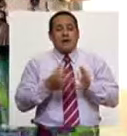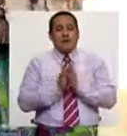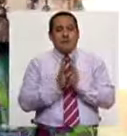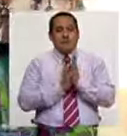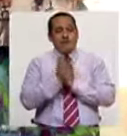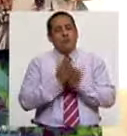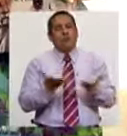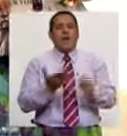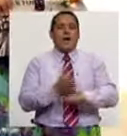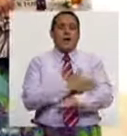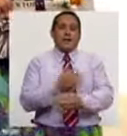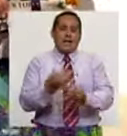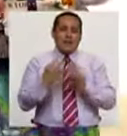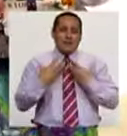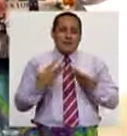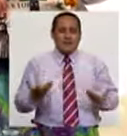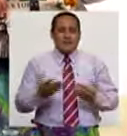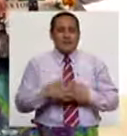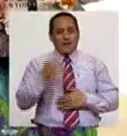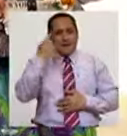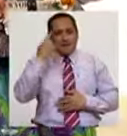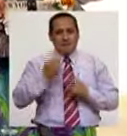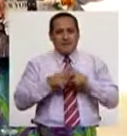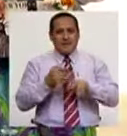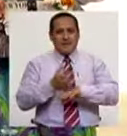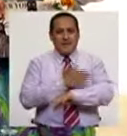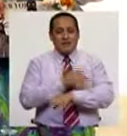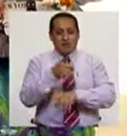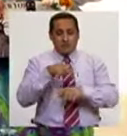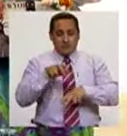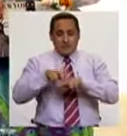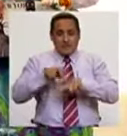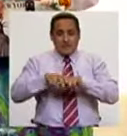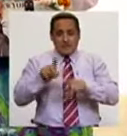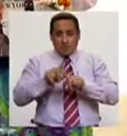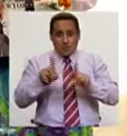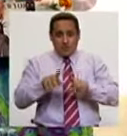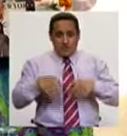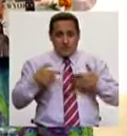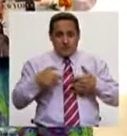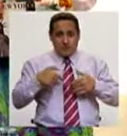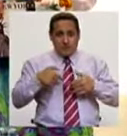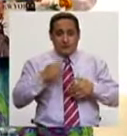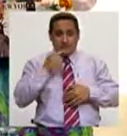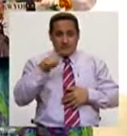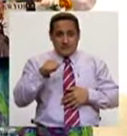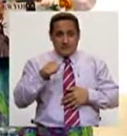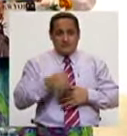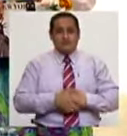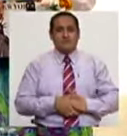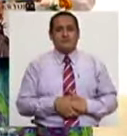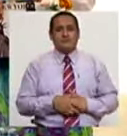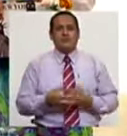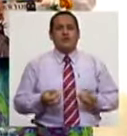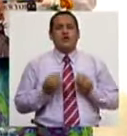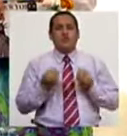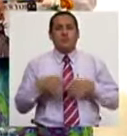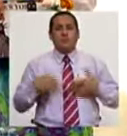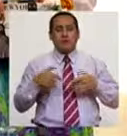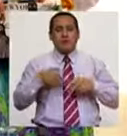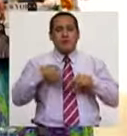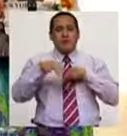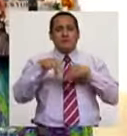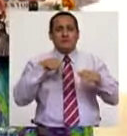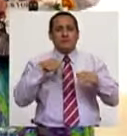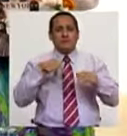favor, haberlo dicho antes. Nega, ya. Haberlo dicho antes. Tú ahí sentadita, pero ellos se pueden mover o no se pueden mover, ¿sí? A ver, ¿ustedes no pueden